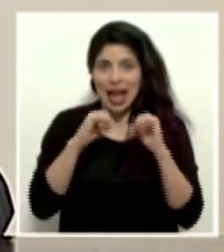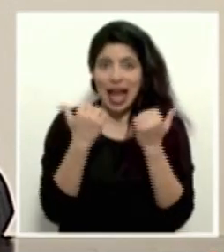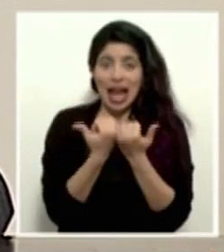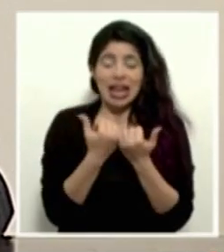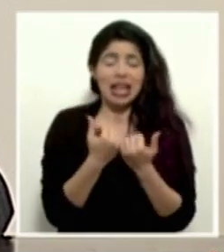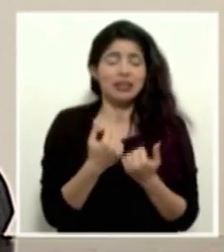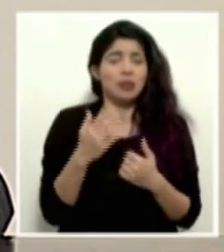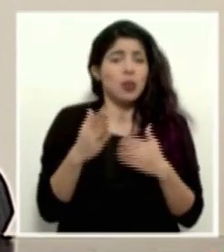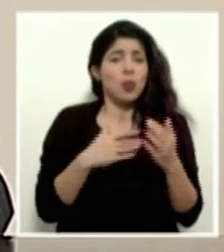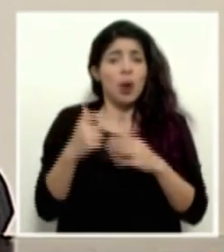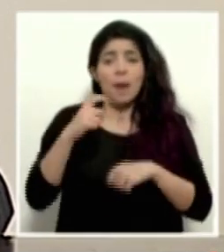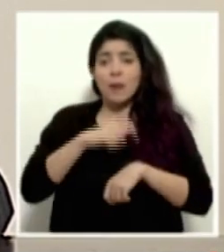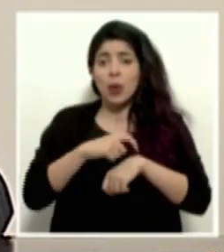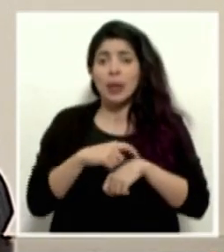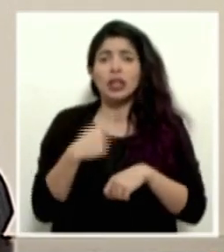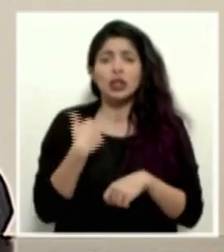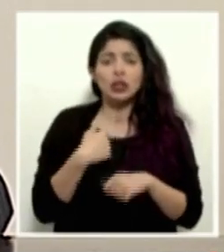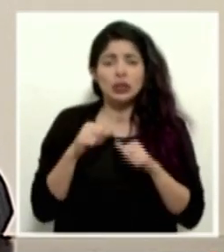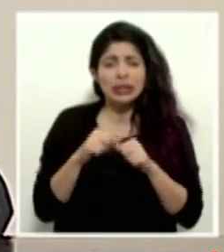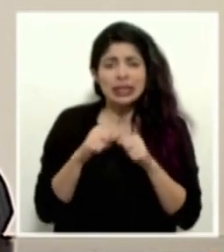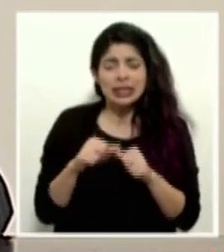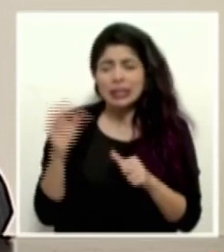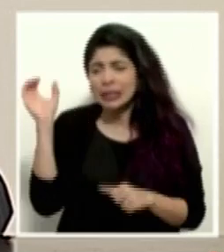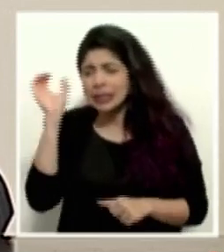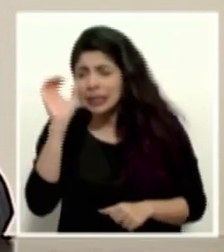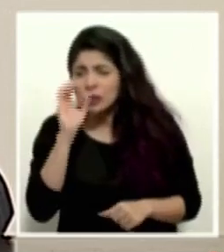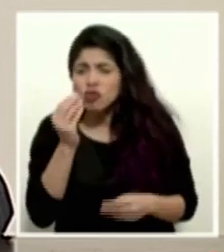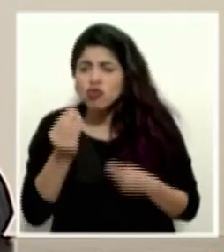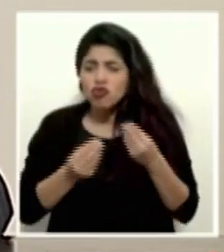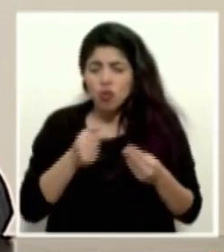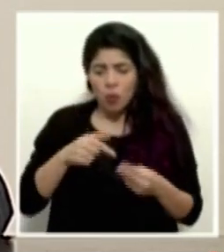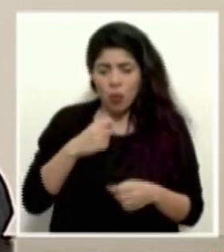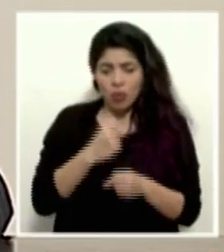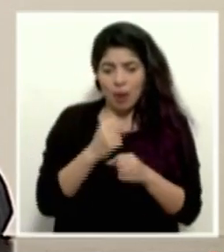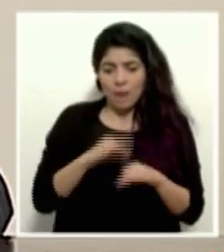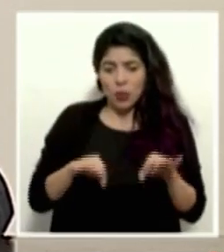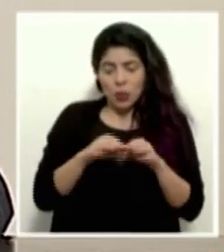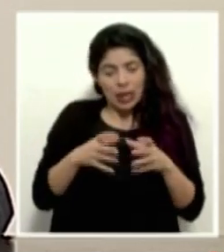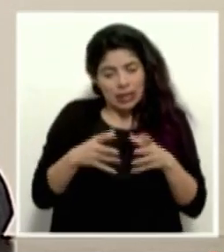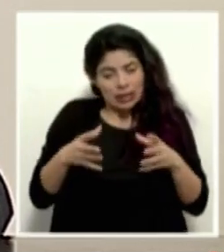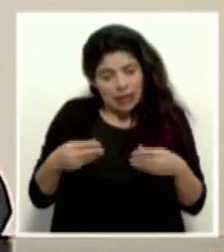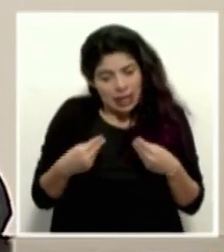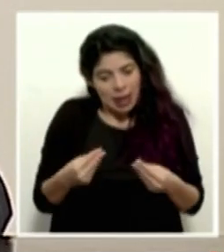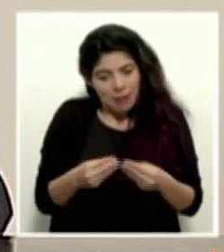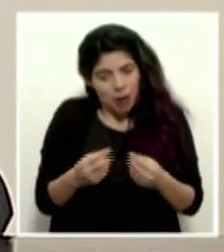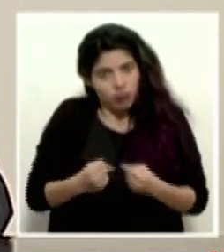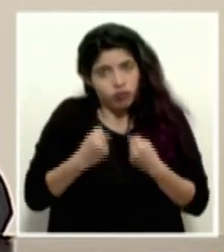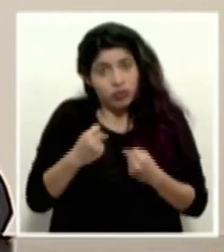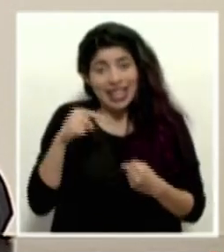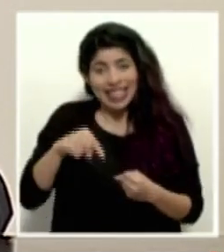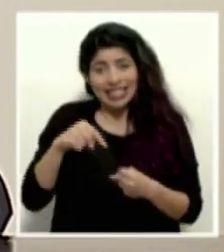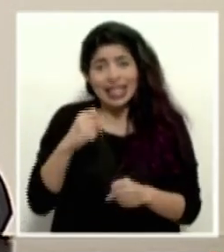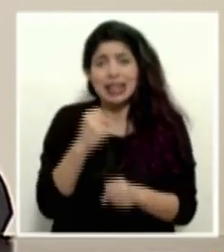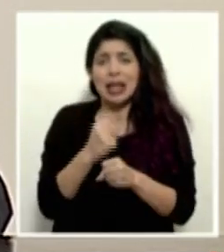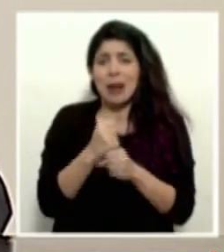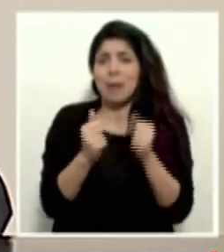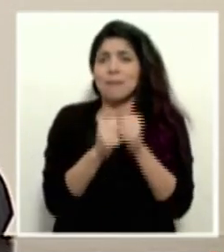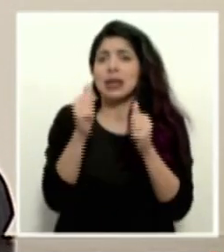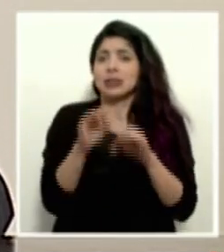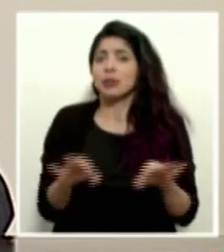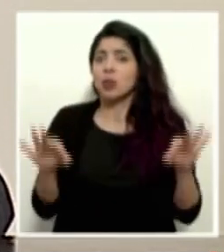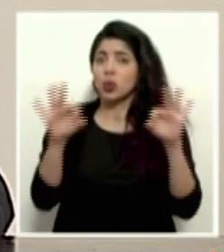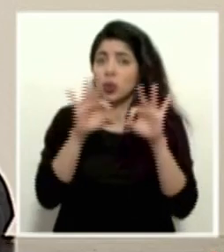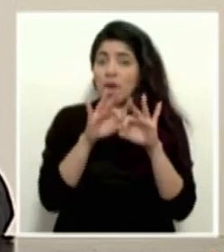pues en todo momento estamos tratando de ver cómo fortalecemos todavía más el trabajo tan importante que se hace de que en realidad es el trabajo más importante.